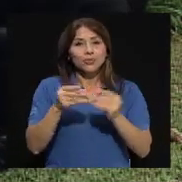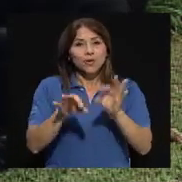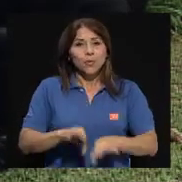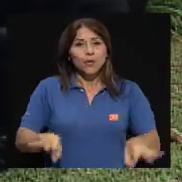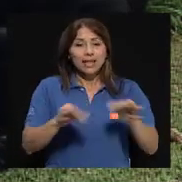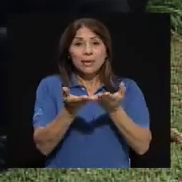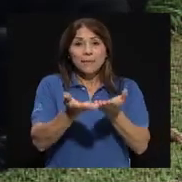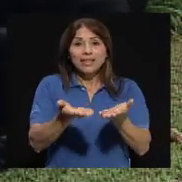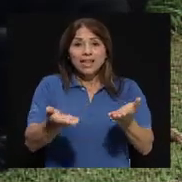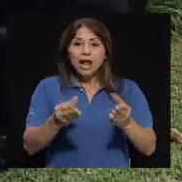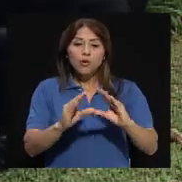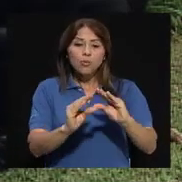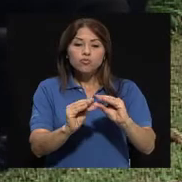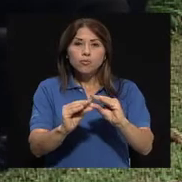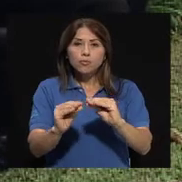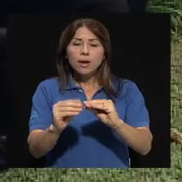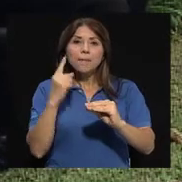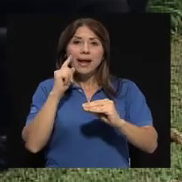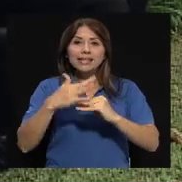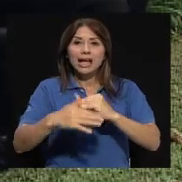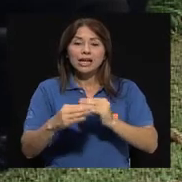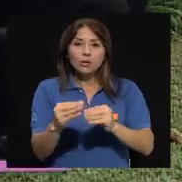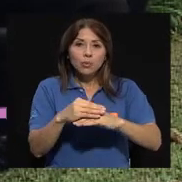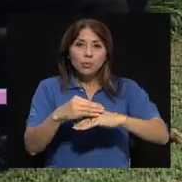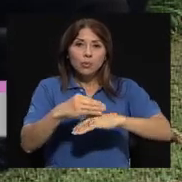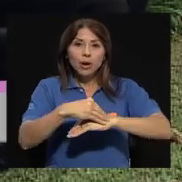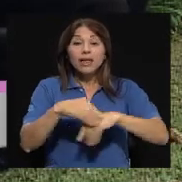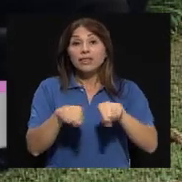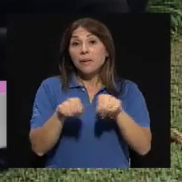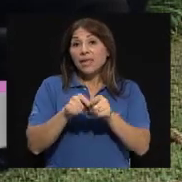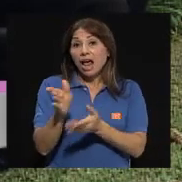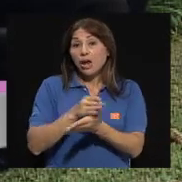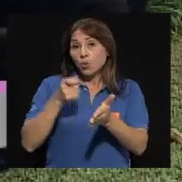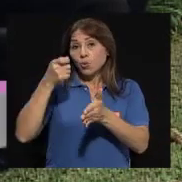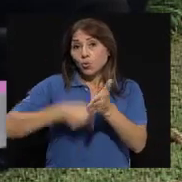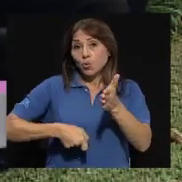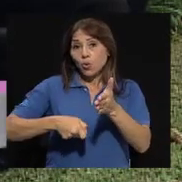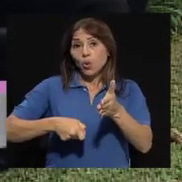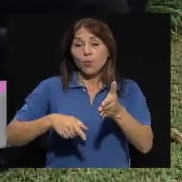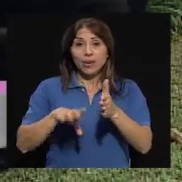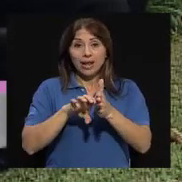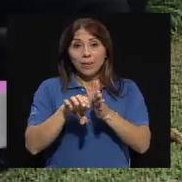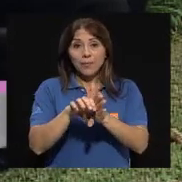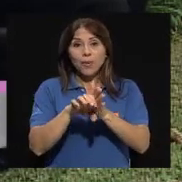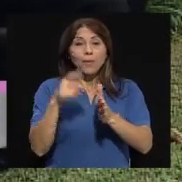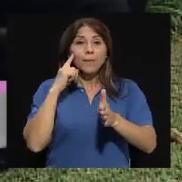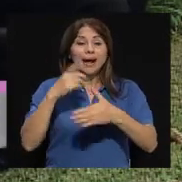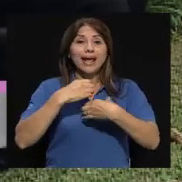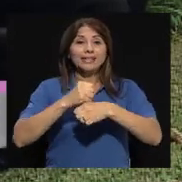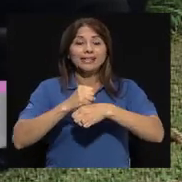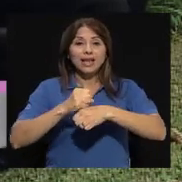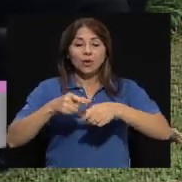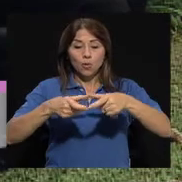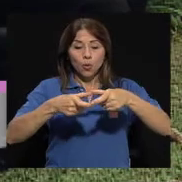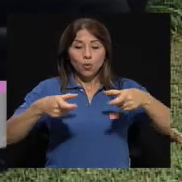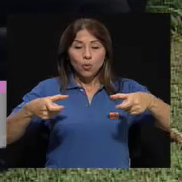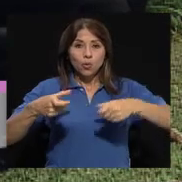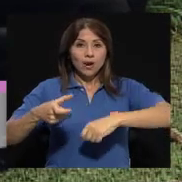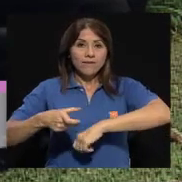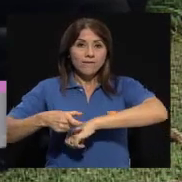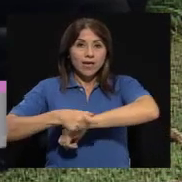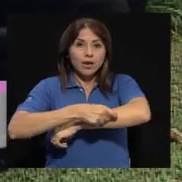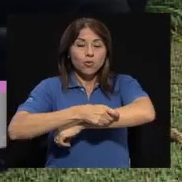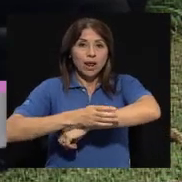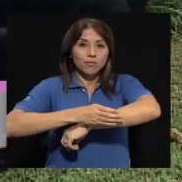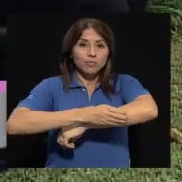puede haber material para hacer una férula o un cabestrillo, como triángulos, vendajes triangulares, son muy